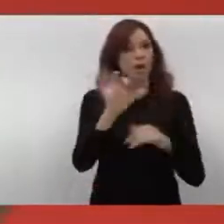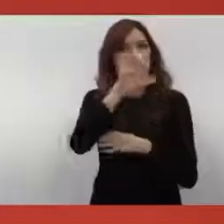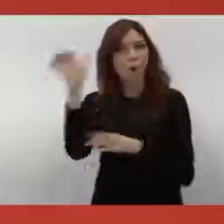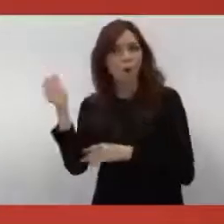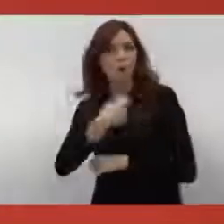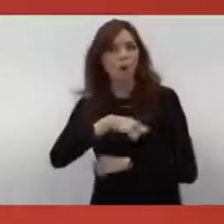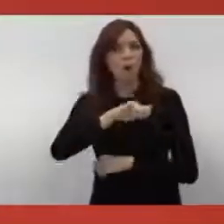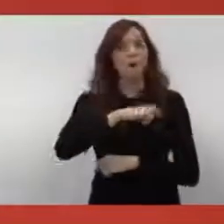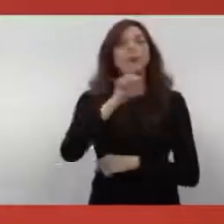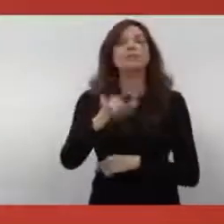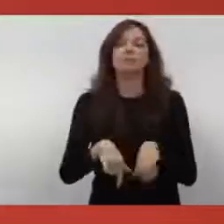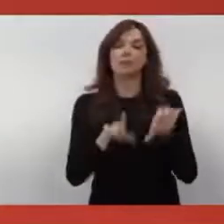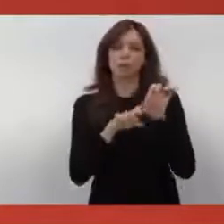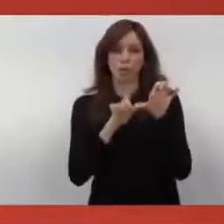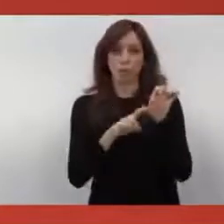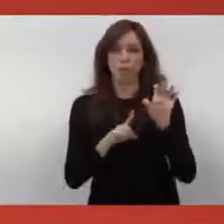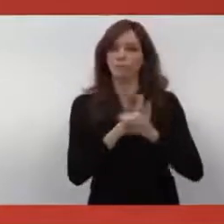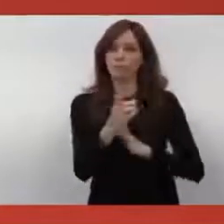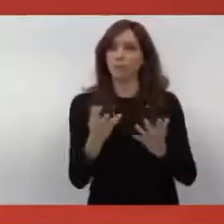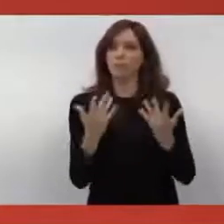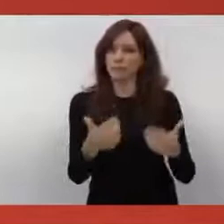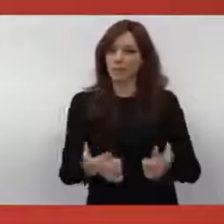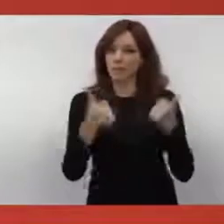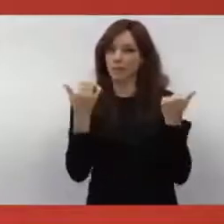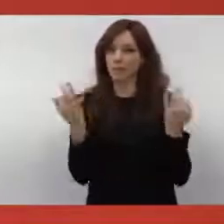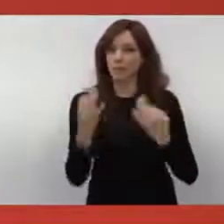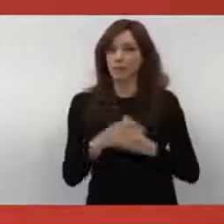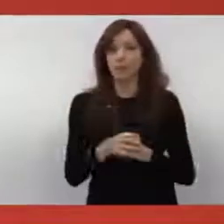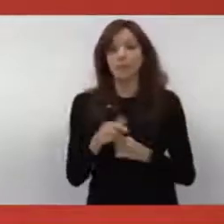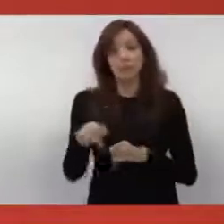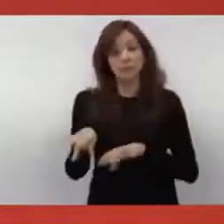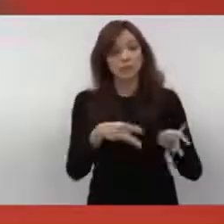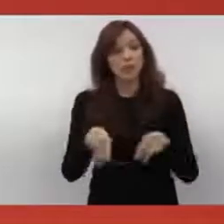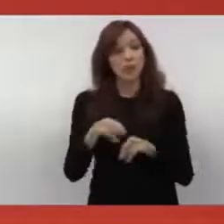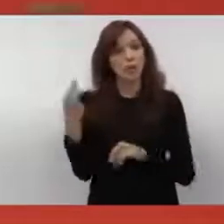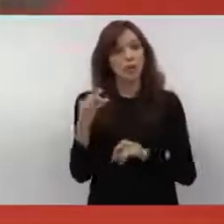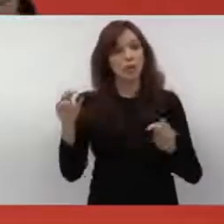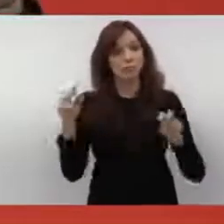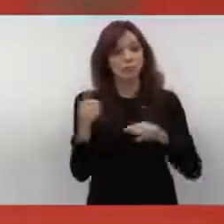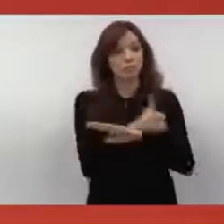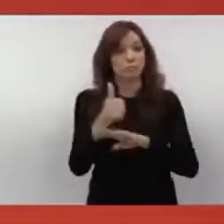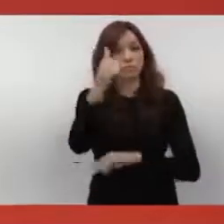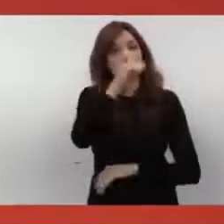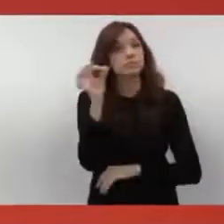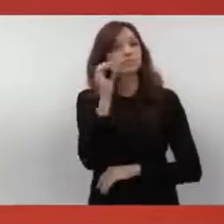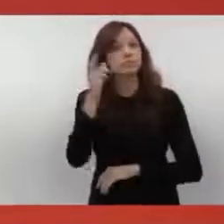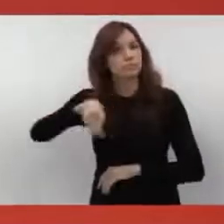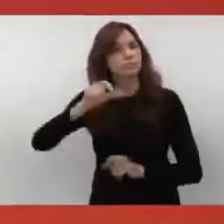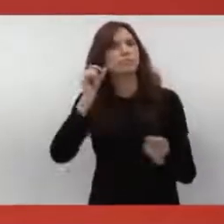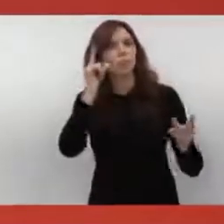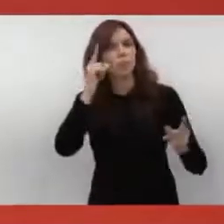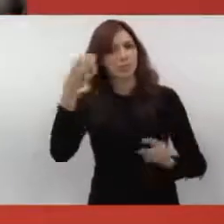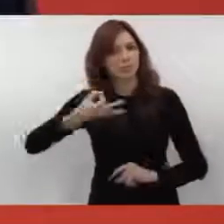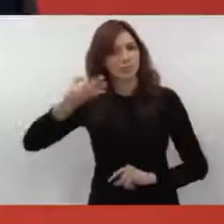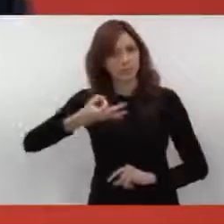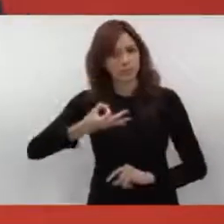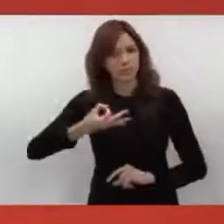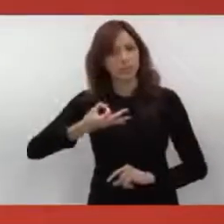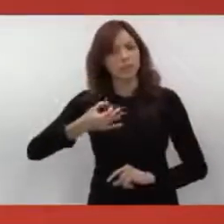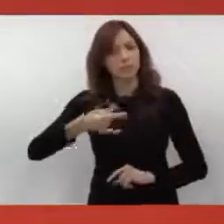en España y en Extremadura. Esta región, y lo tienen que saber todos los extremeños y todas las extremeñas, está